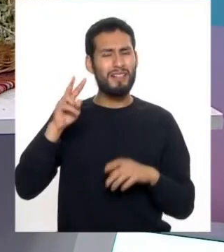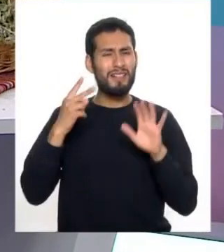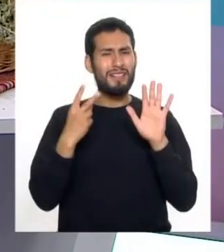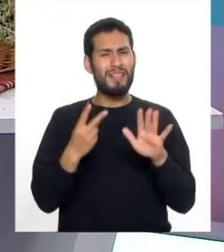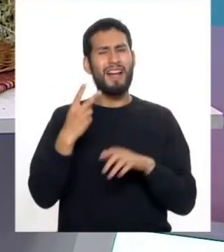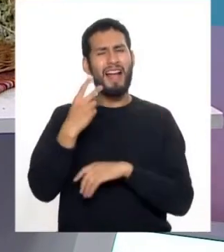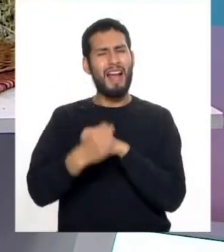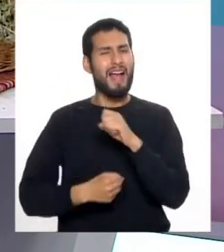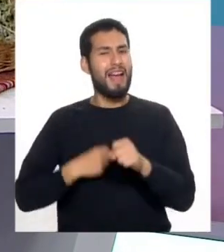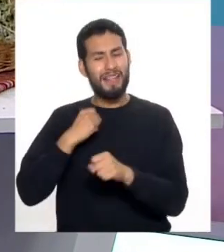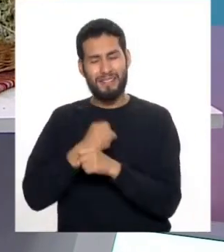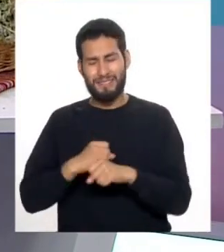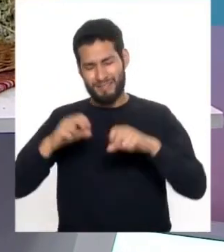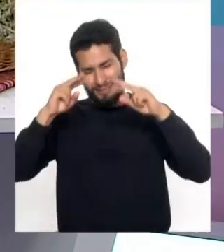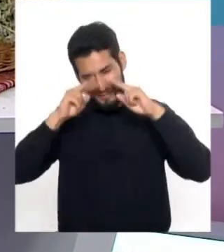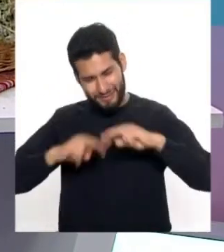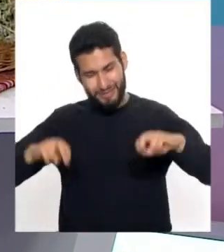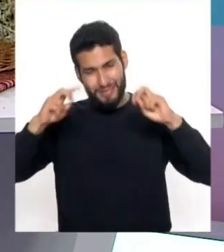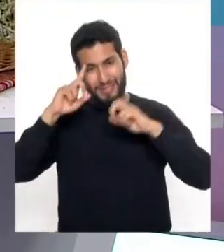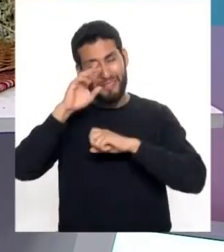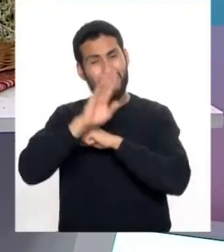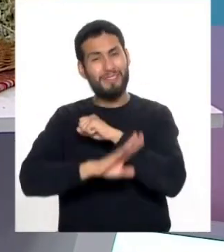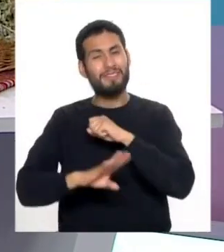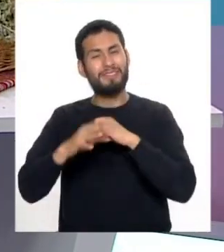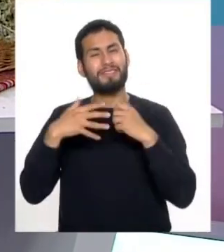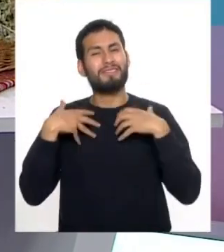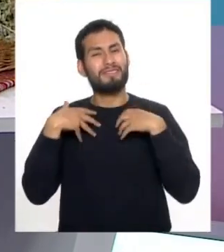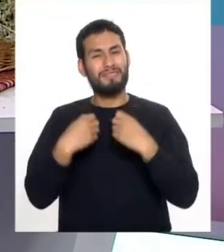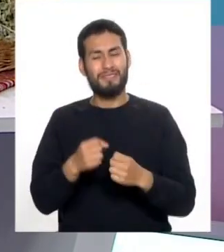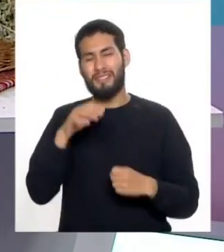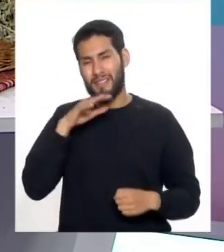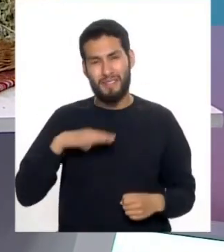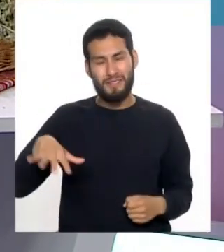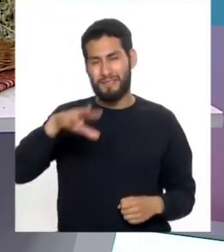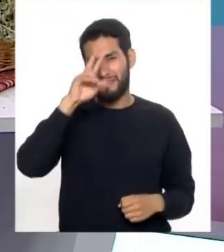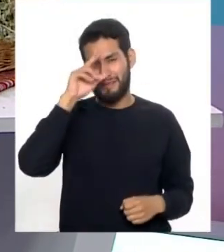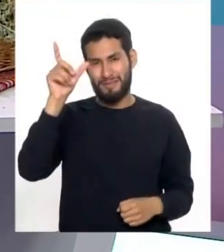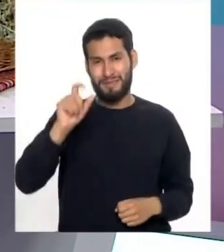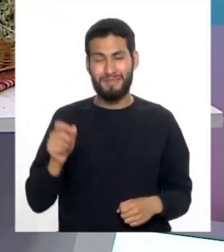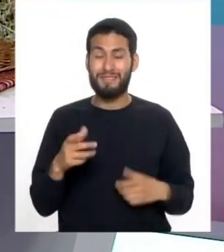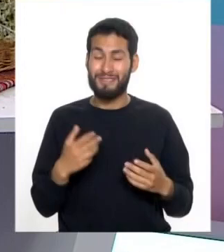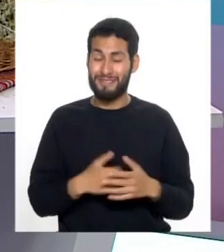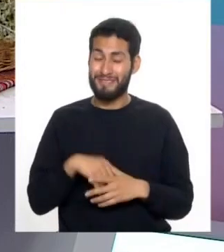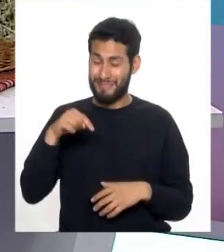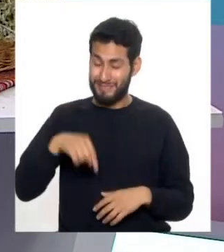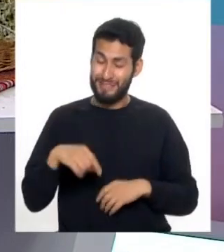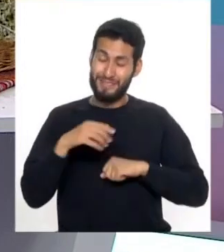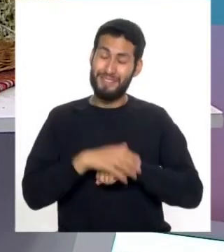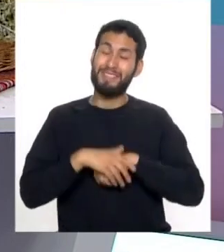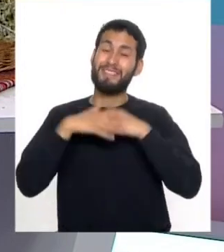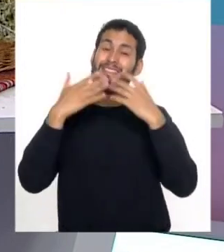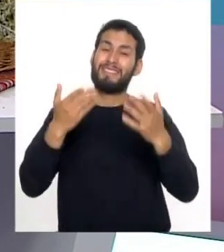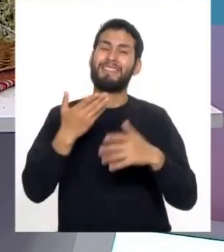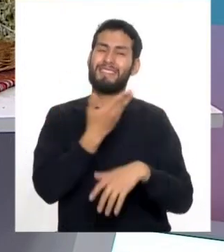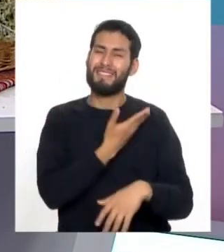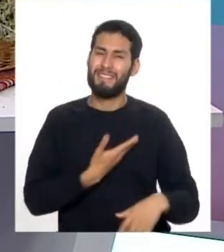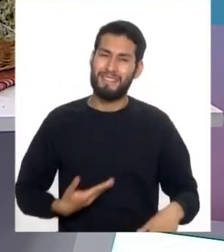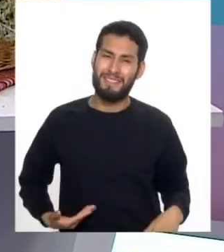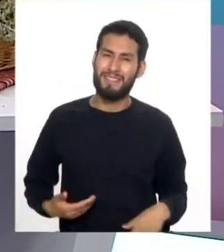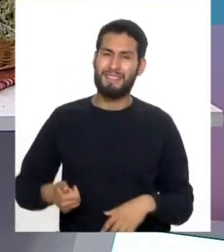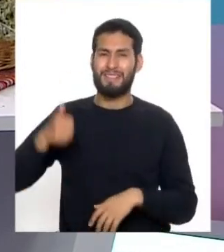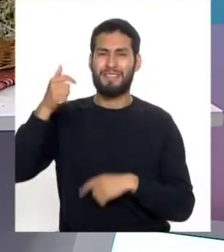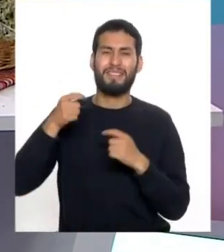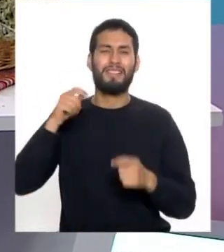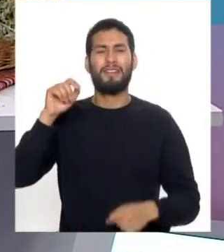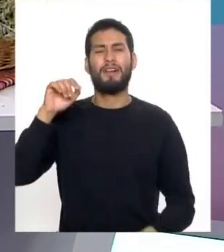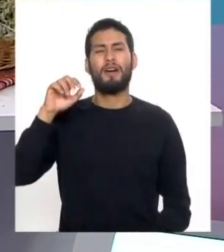años investigando para proteger la salud de todos los peruanos así que desde aquí un gran saludo a nuestro presidente ejecutivo el